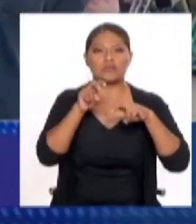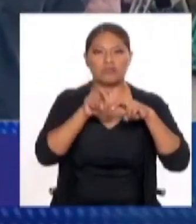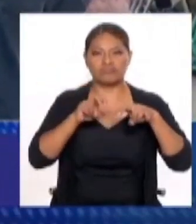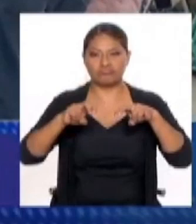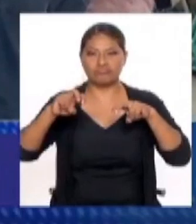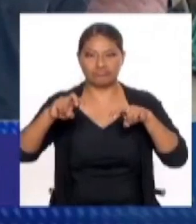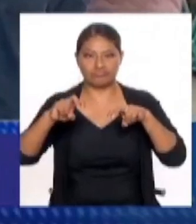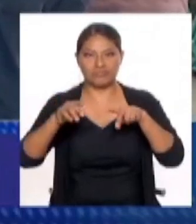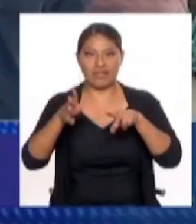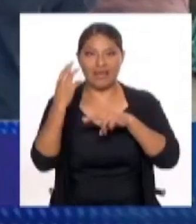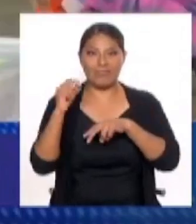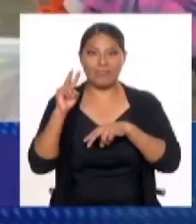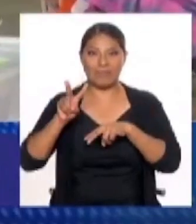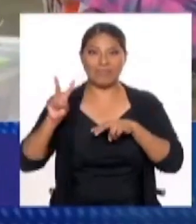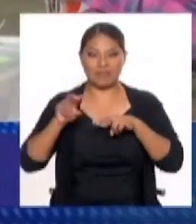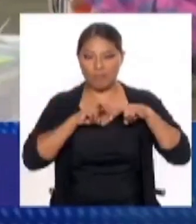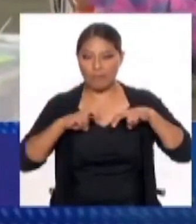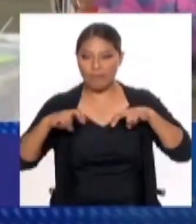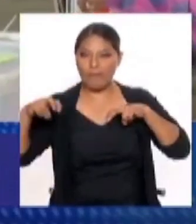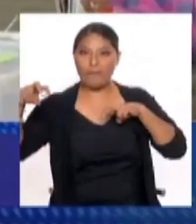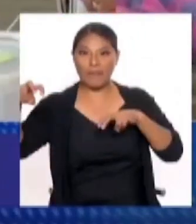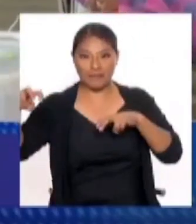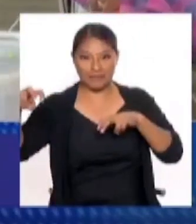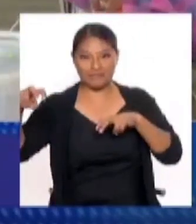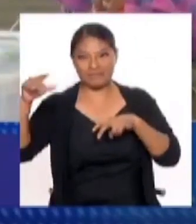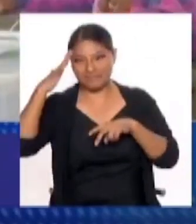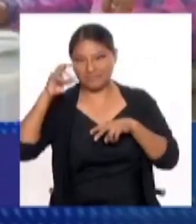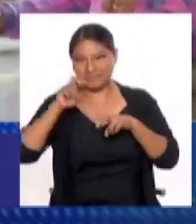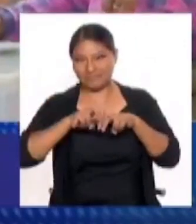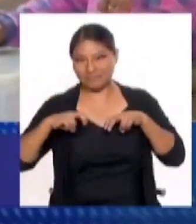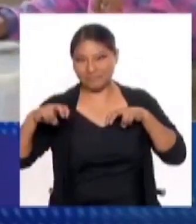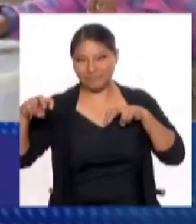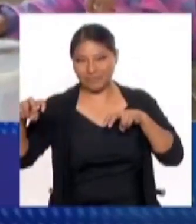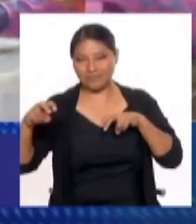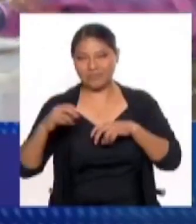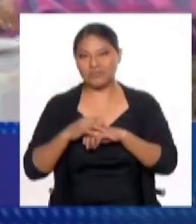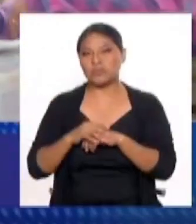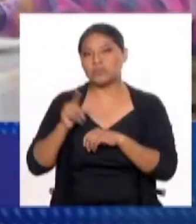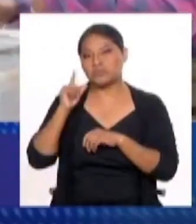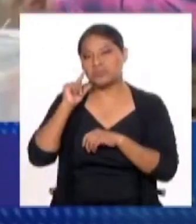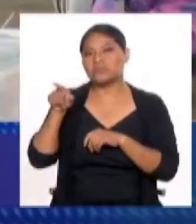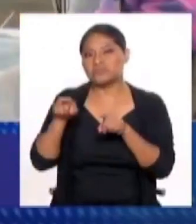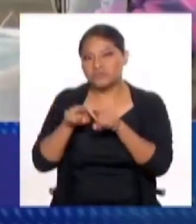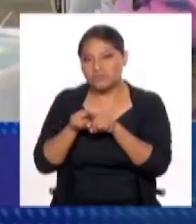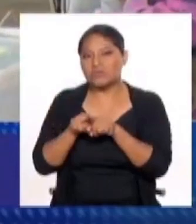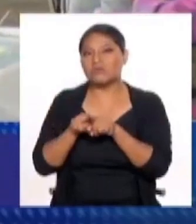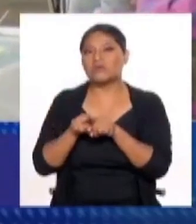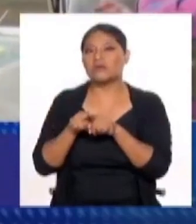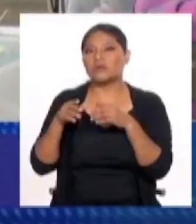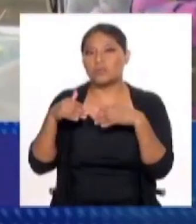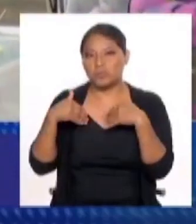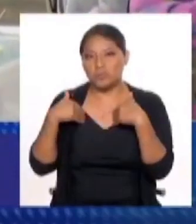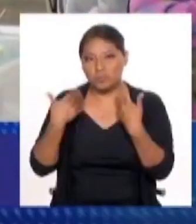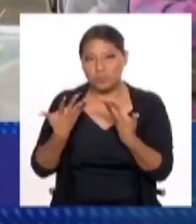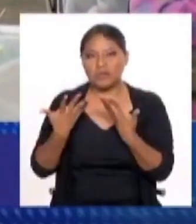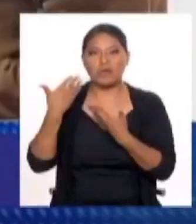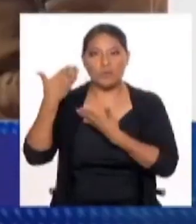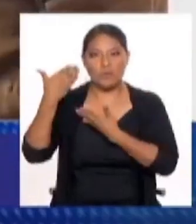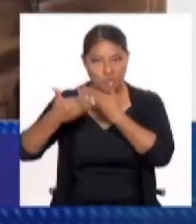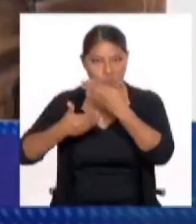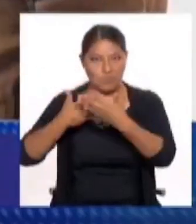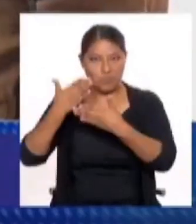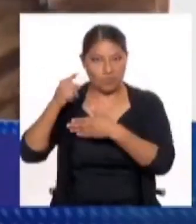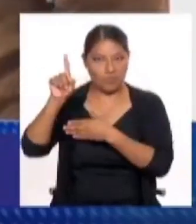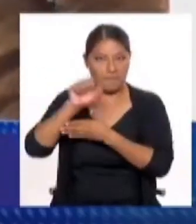bastante atrás de la primera mayoría de esta extrema, digamos, más ultra, sugiriendo que en cierta medida, y esto lo vamos a ver en los